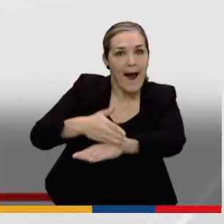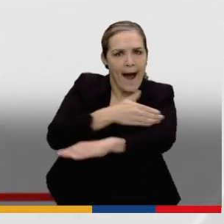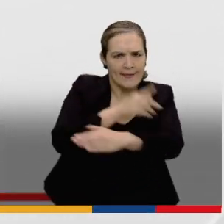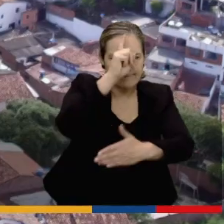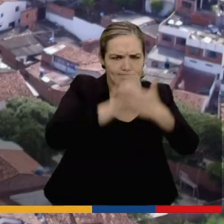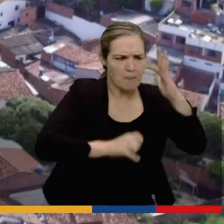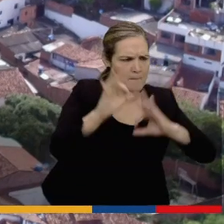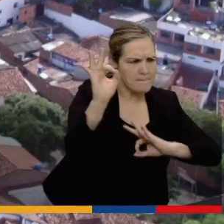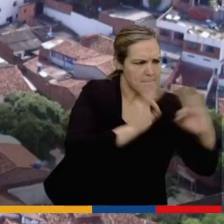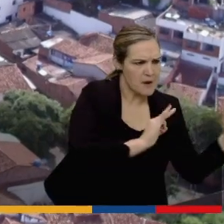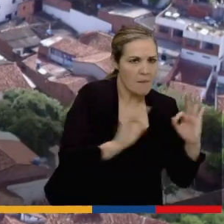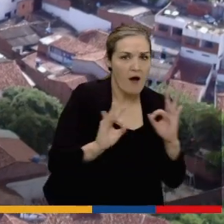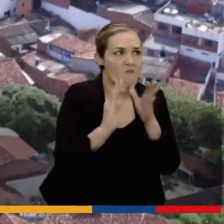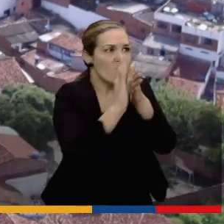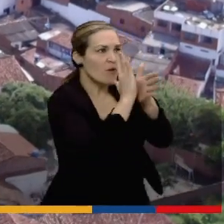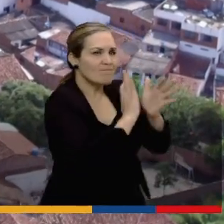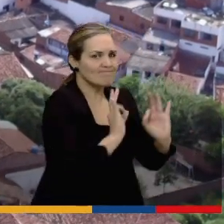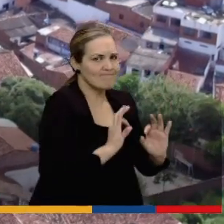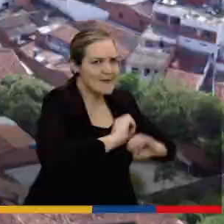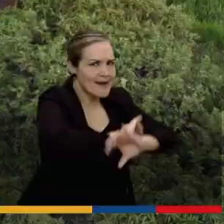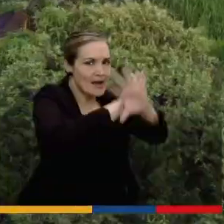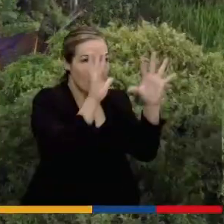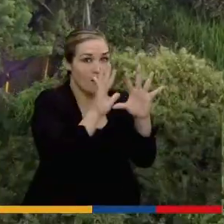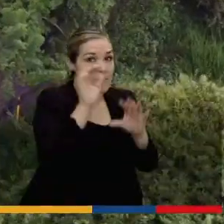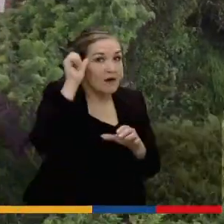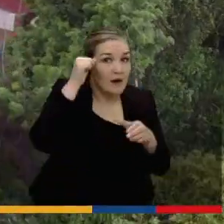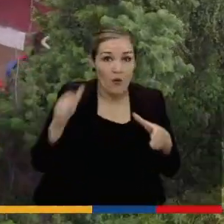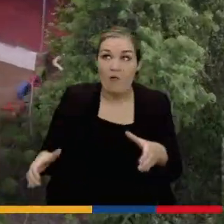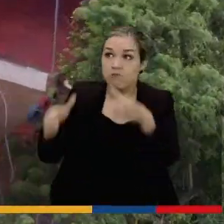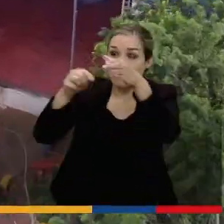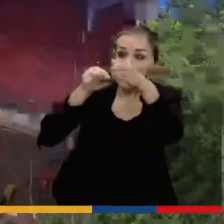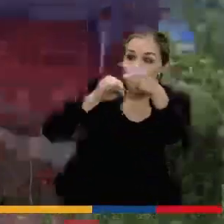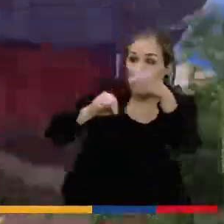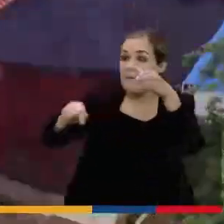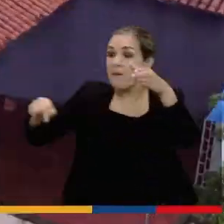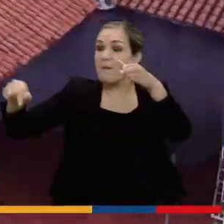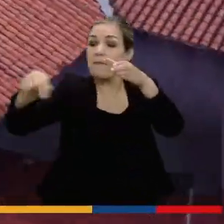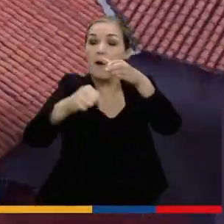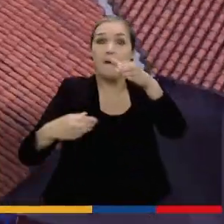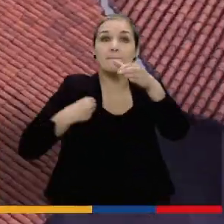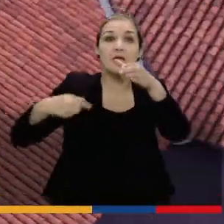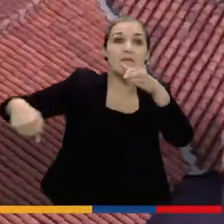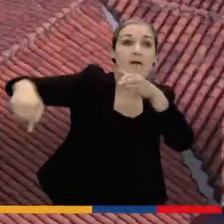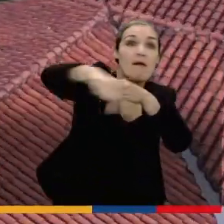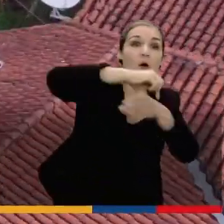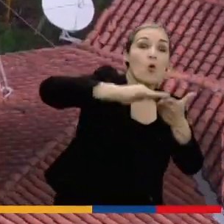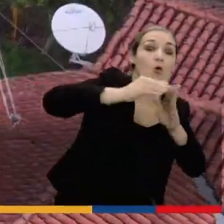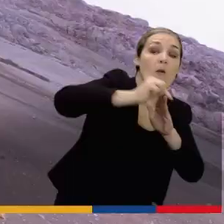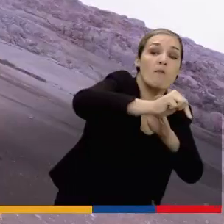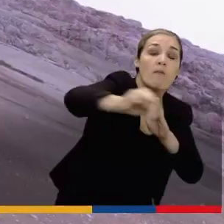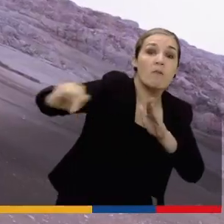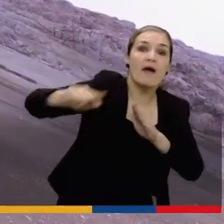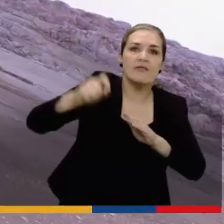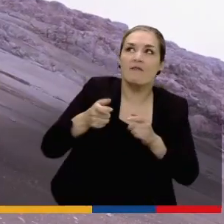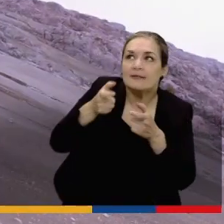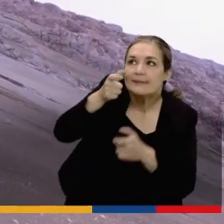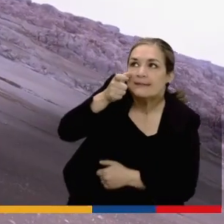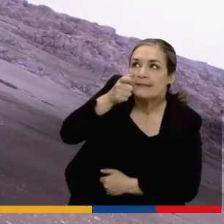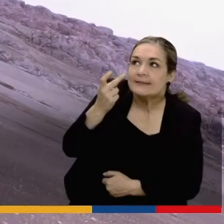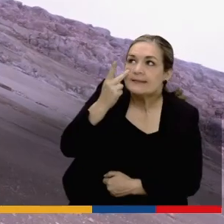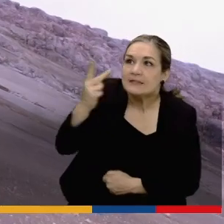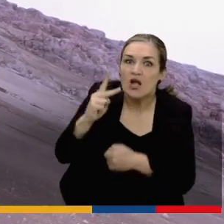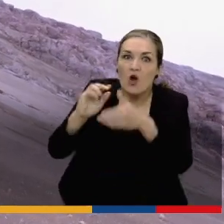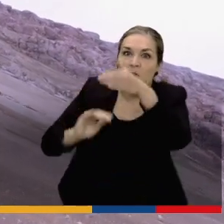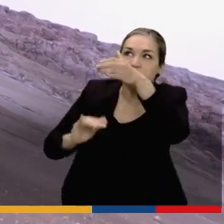informado. Ten en cuenta que las comunidades de las zonas de influencia de un volcán deben estar alerta al comportamiento y cambio de su